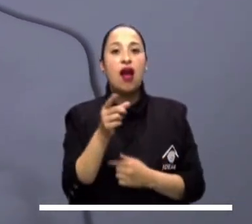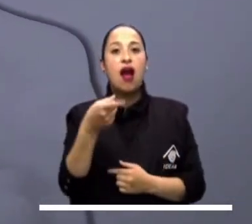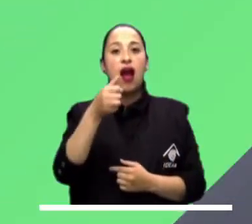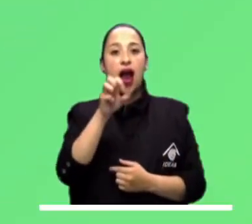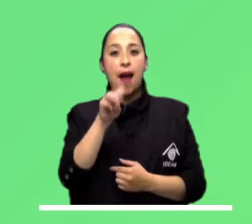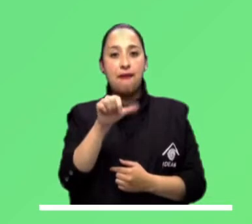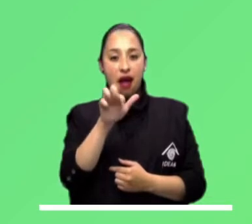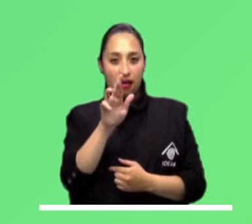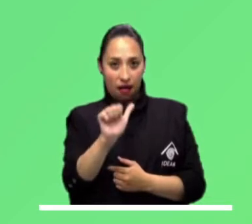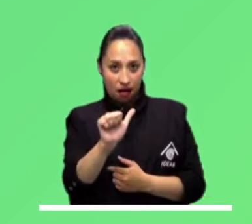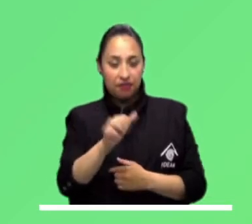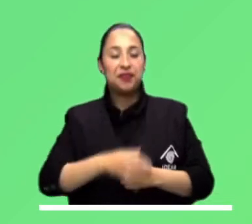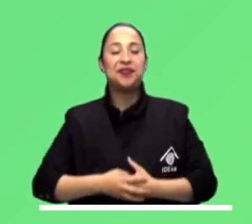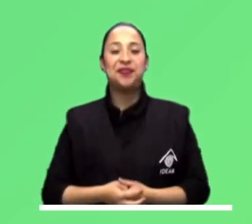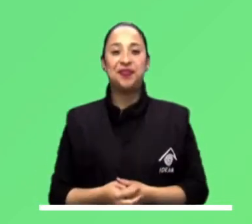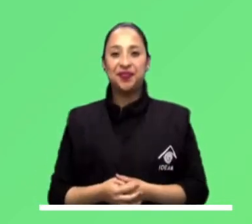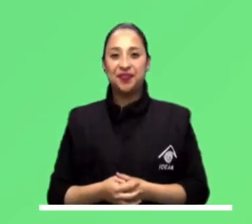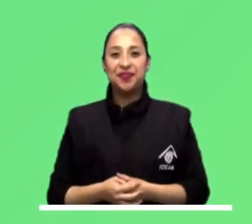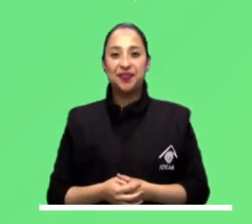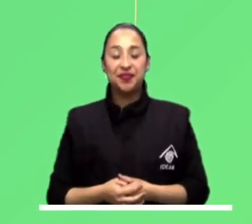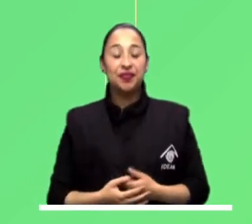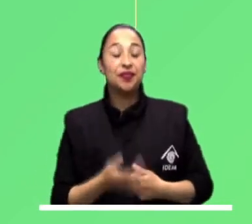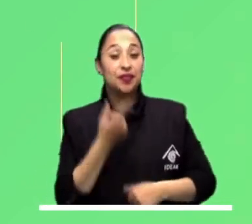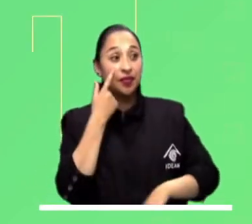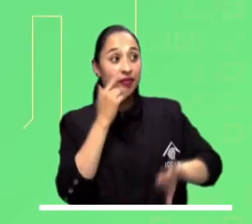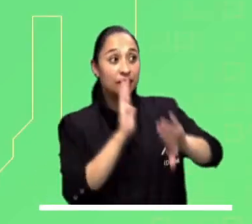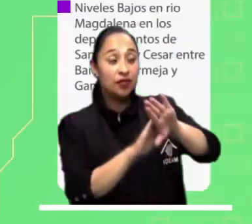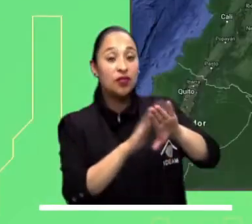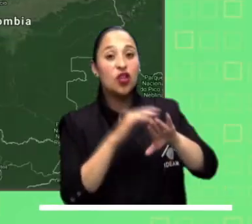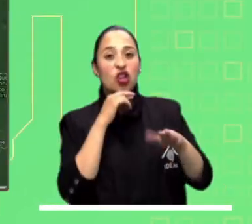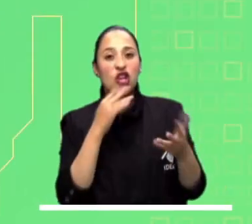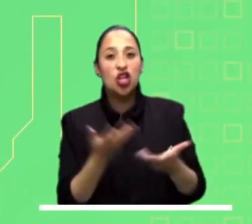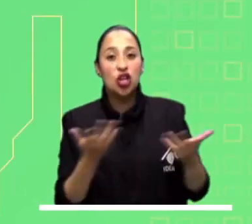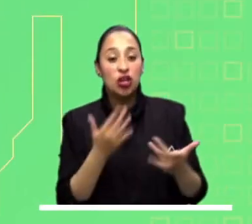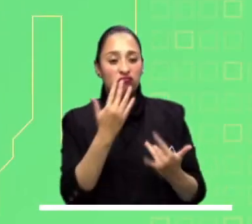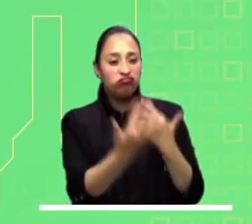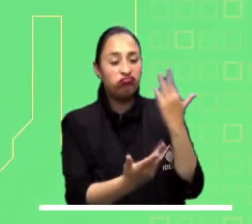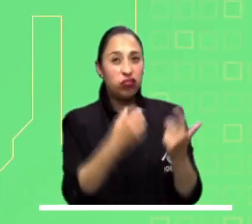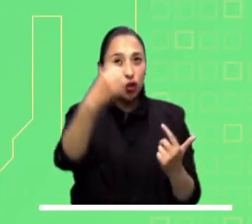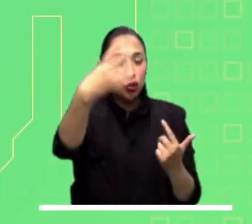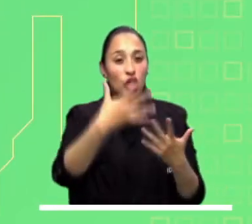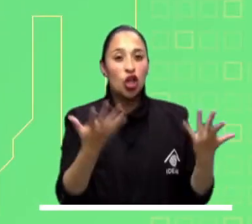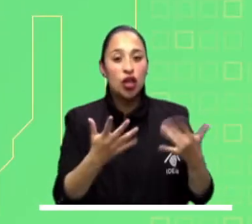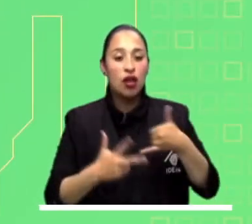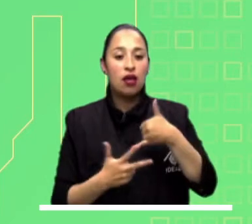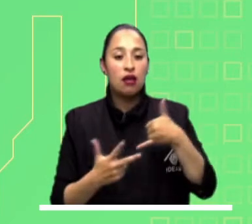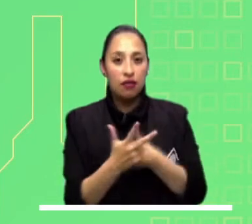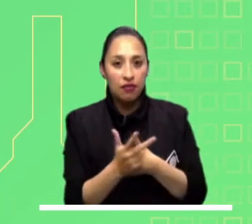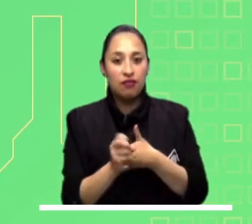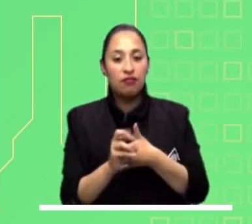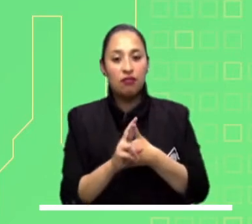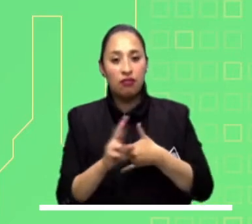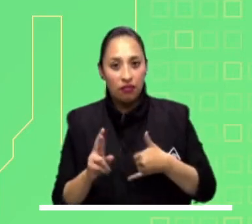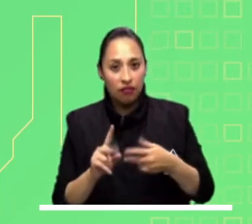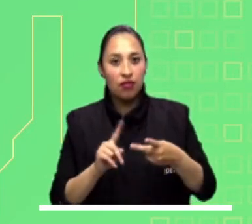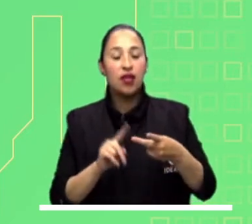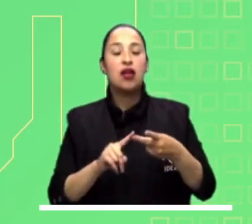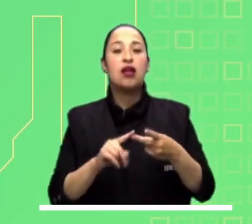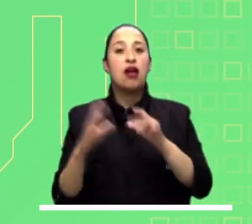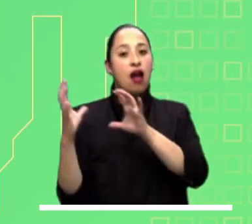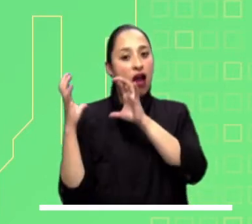Y para esta noche tenemos alertas por niveles bajos en el río Magdalena, entre Barranca Bermeja y Gamarra.